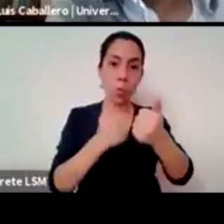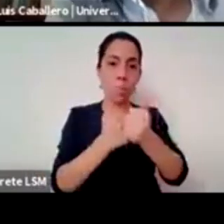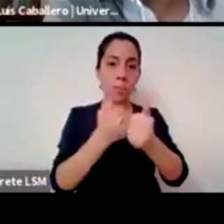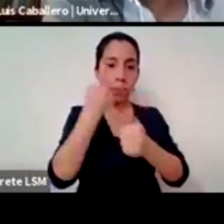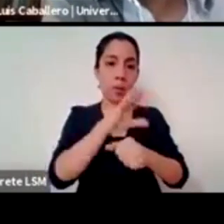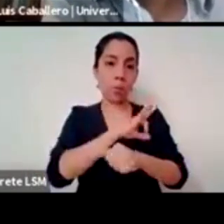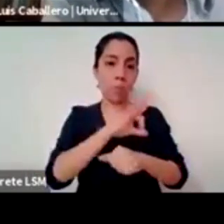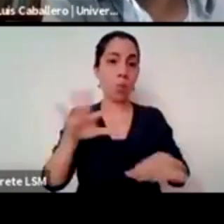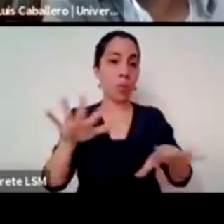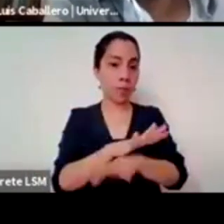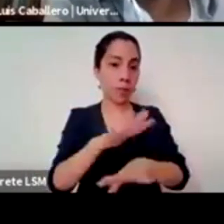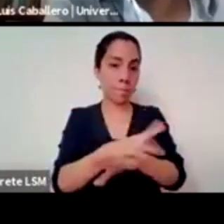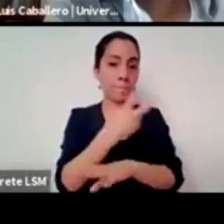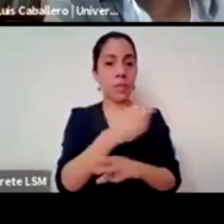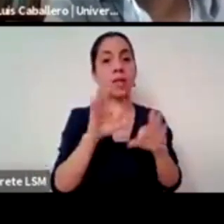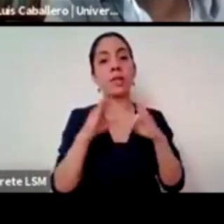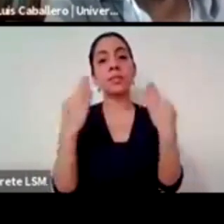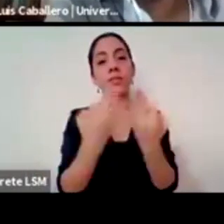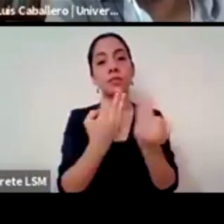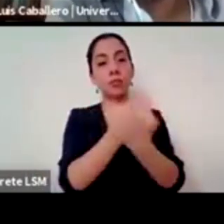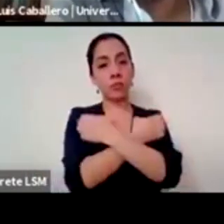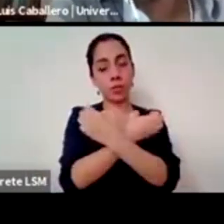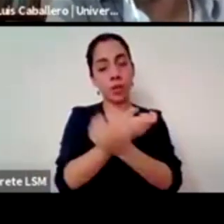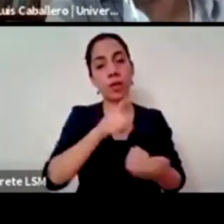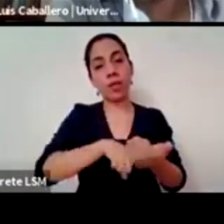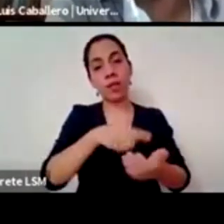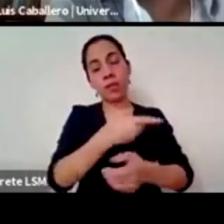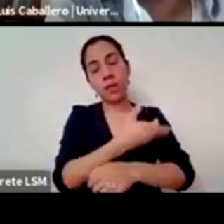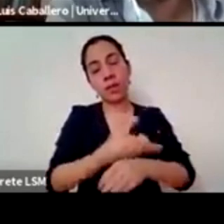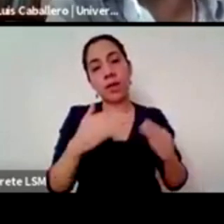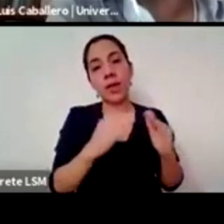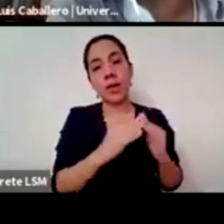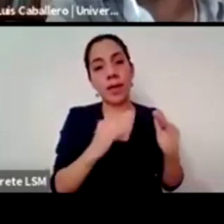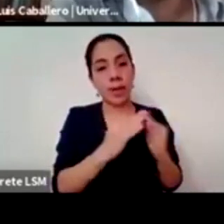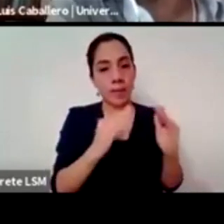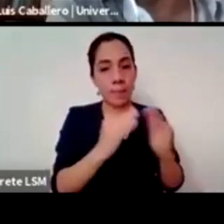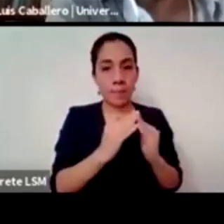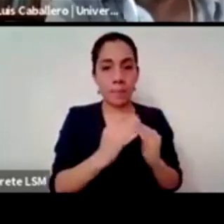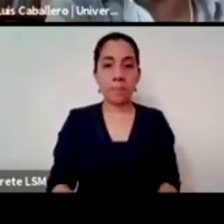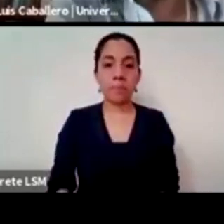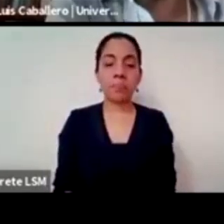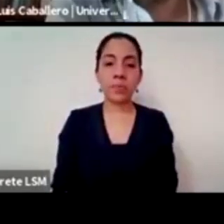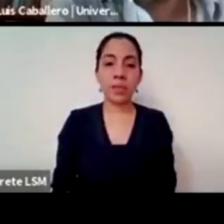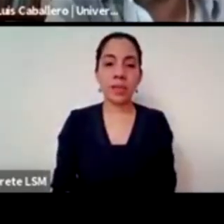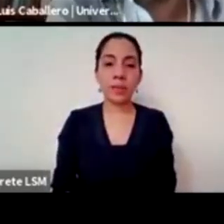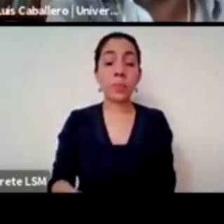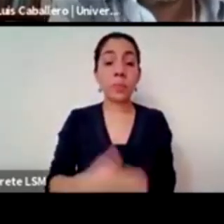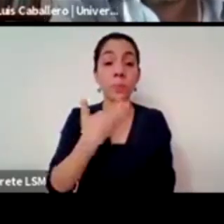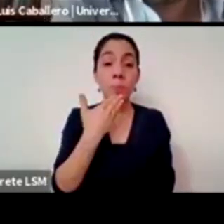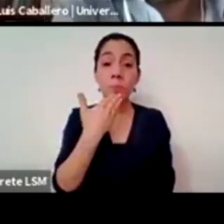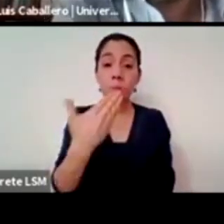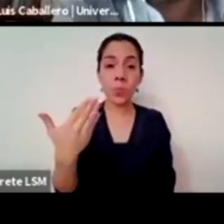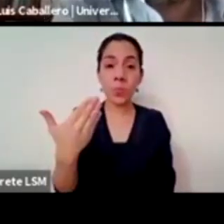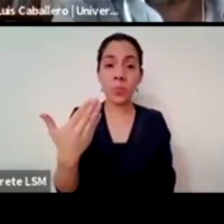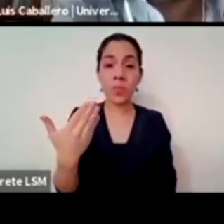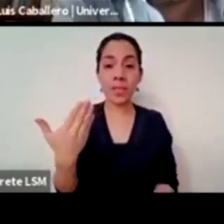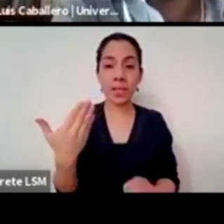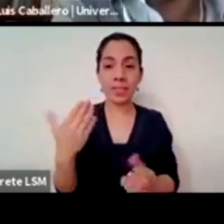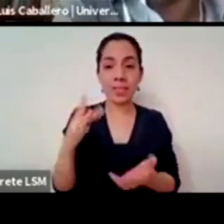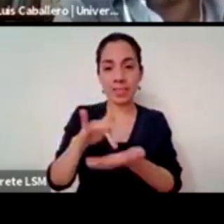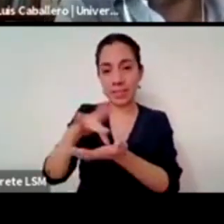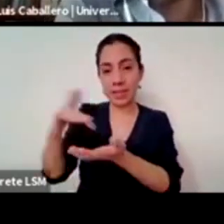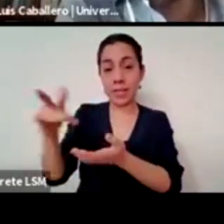muchísimas gracias Juan José si alguien de nuestras casi 500 personas asistentes tiene interés en